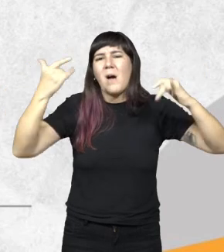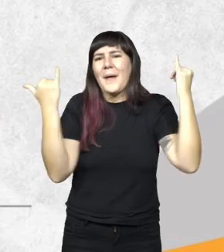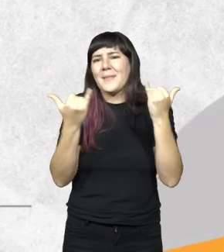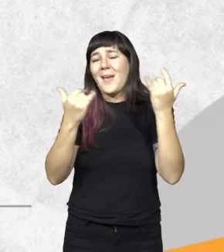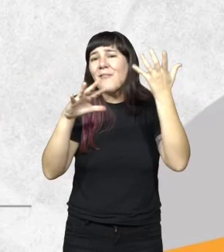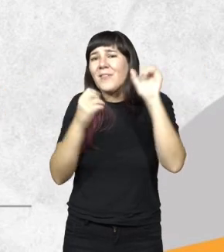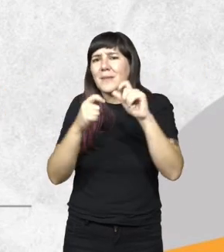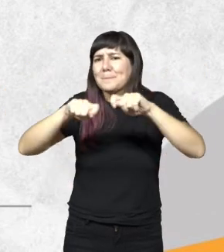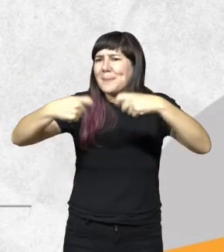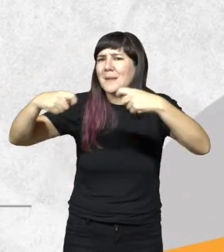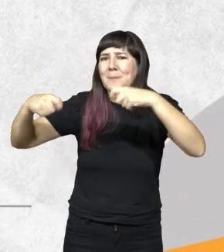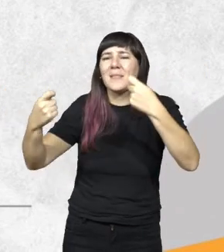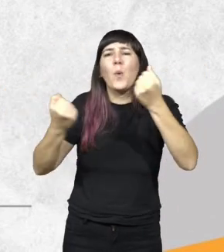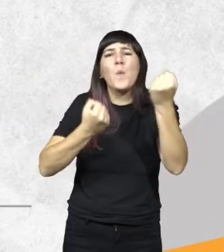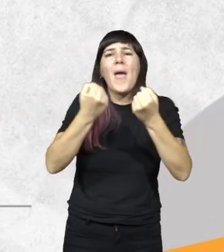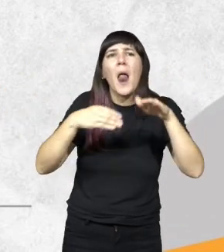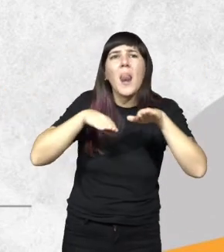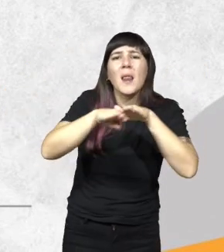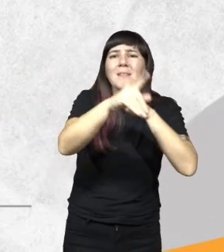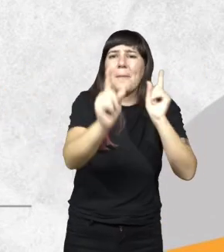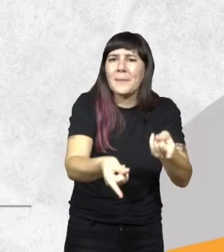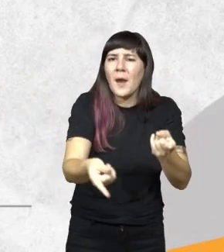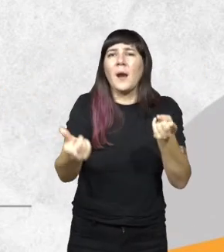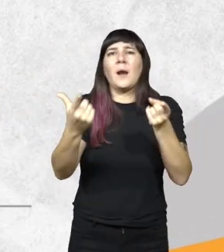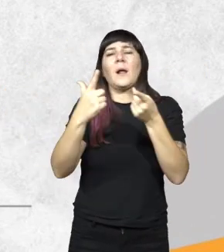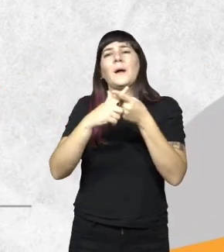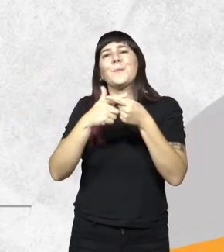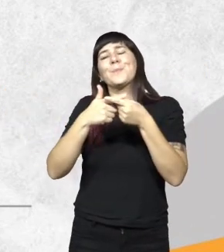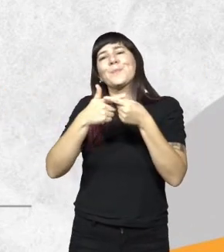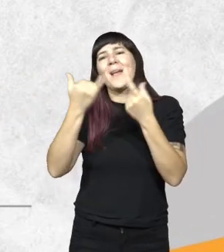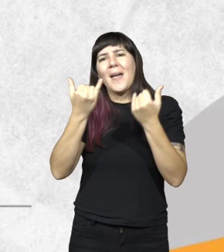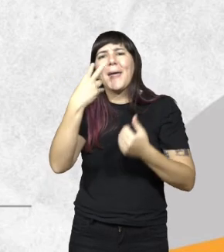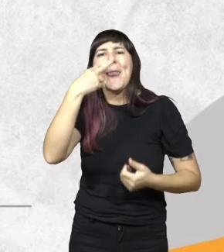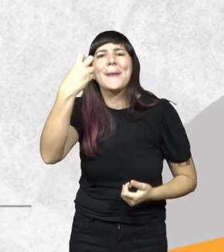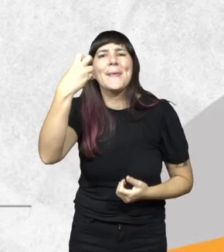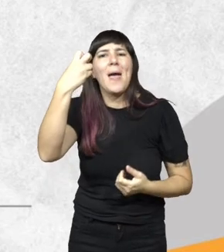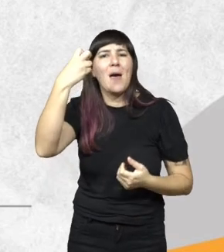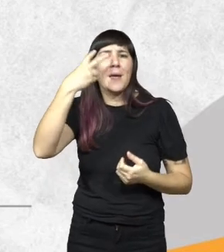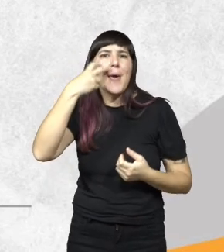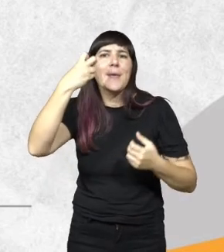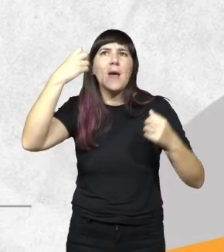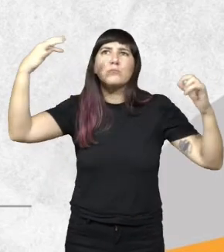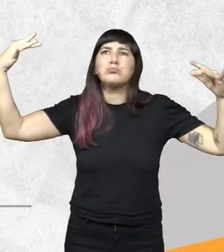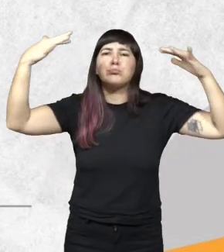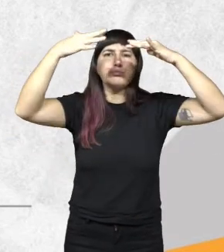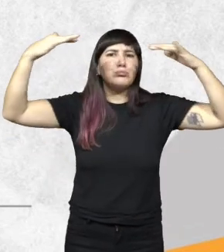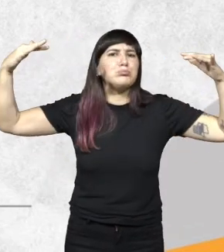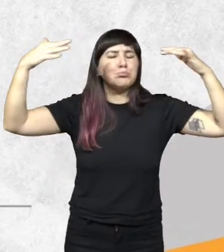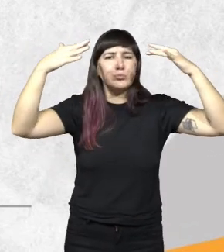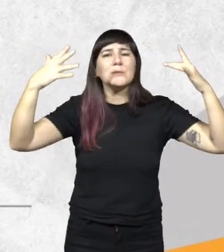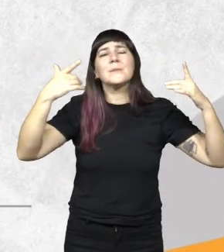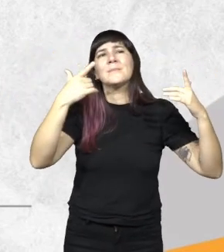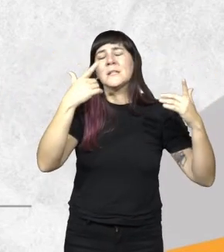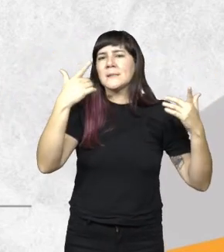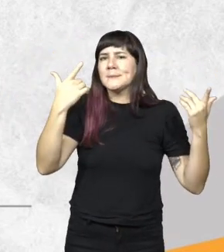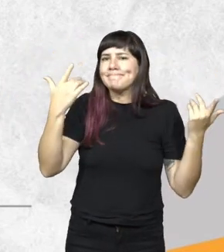afecta la seguridad vial afecta también el tránsito de energía eléctrica muchas veces las líneas transportadoras de energía salen de